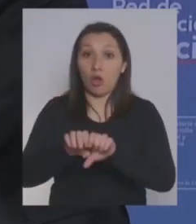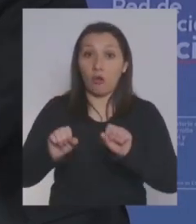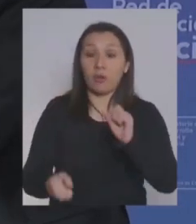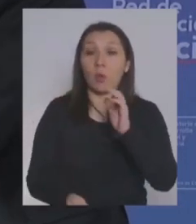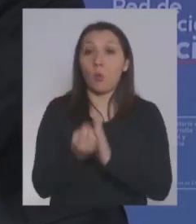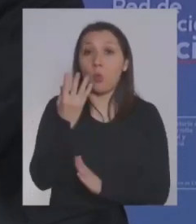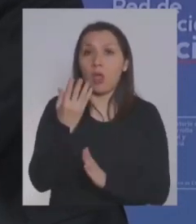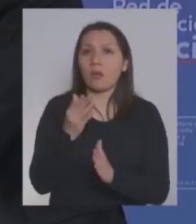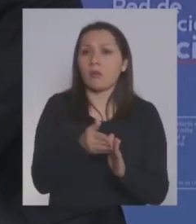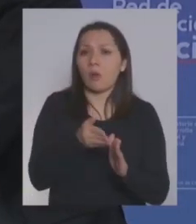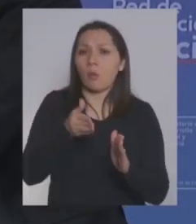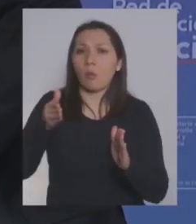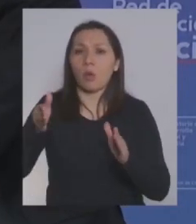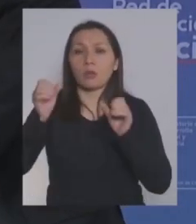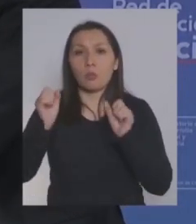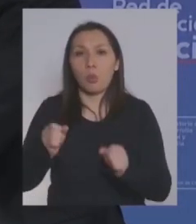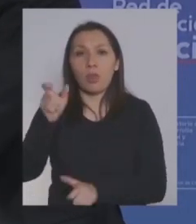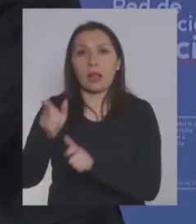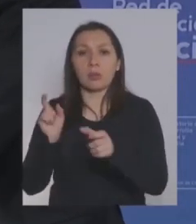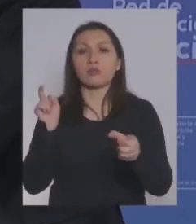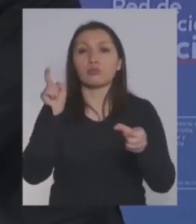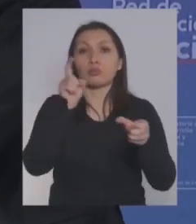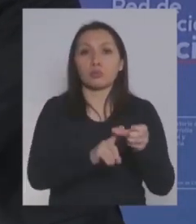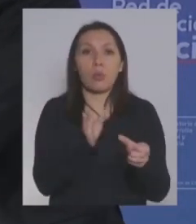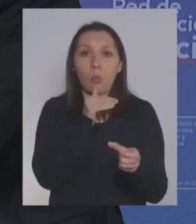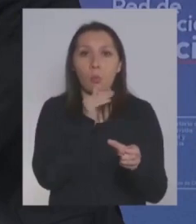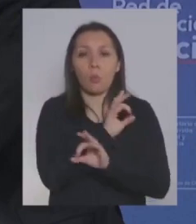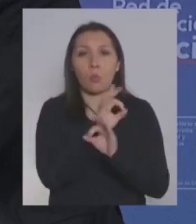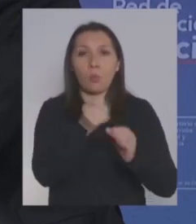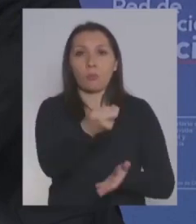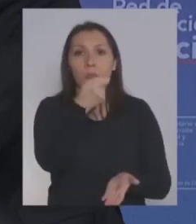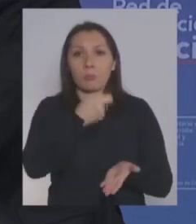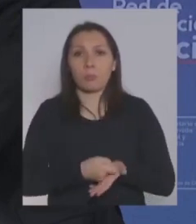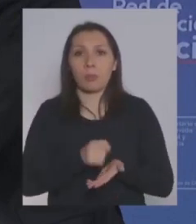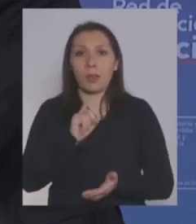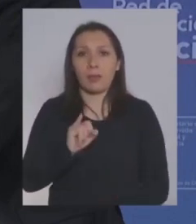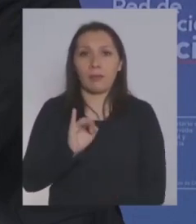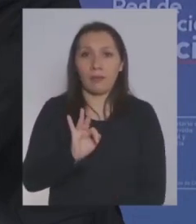estas nuevas cuotas ¿hasta cuándo podrían postular las personas que no han accedido todavía al IFE?